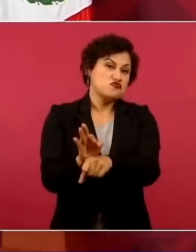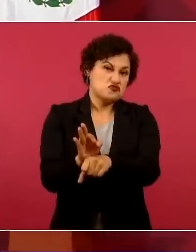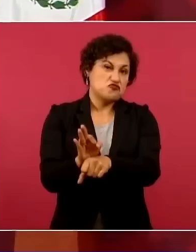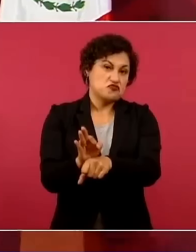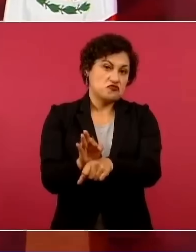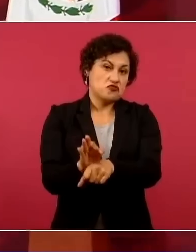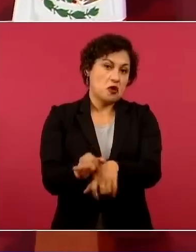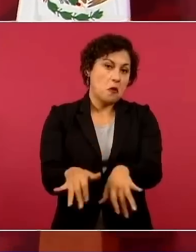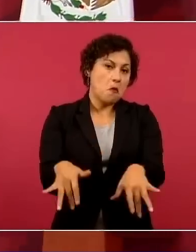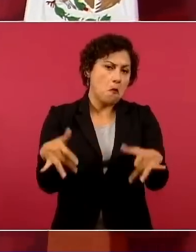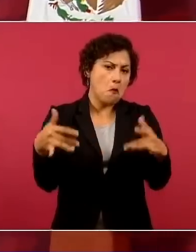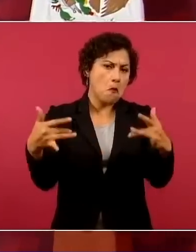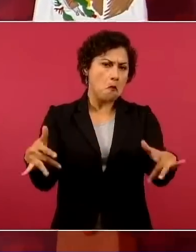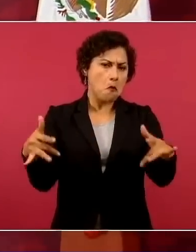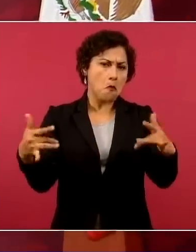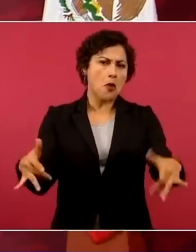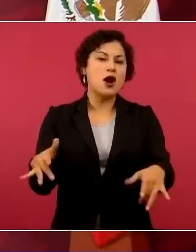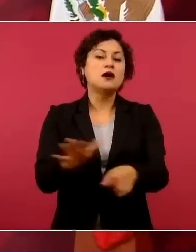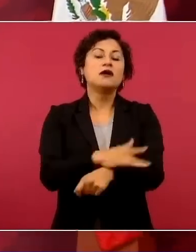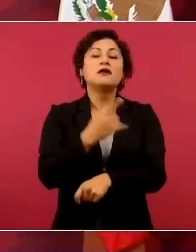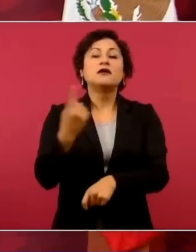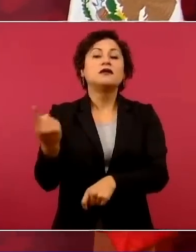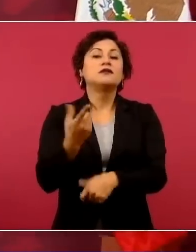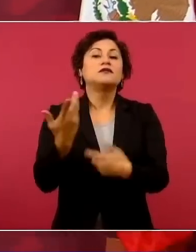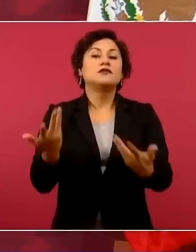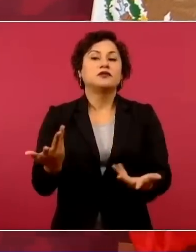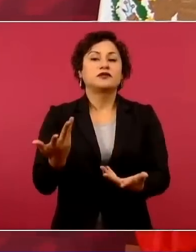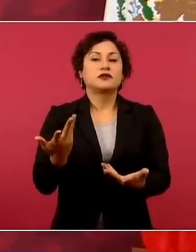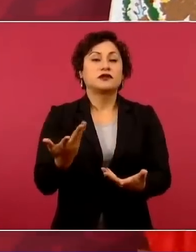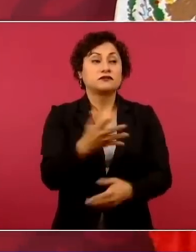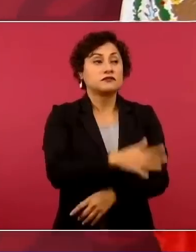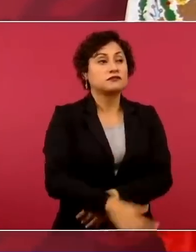gobierno rico con pueblo pobre.